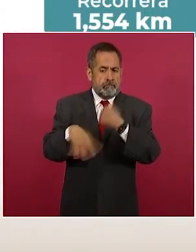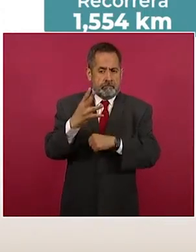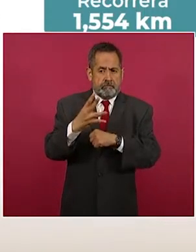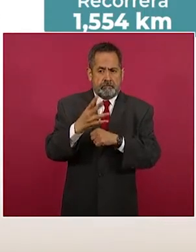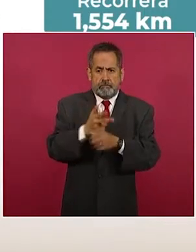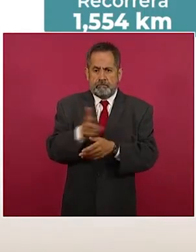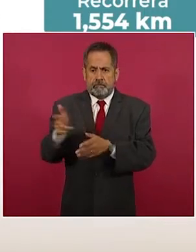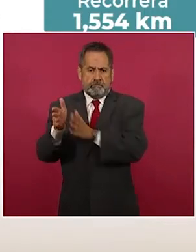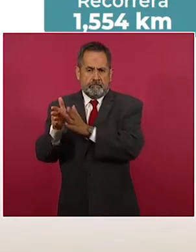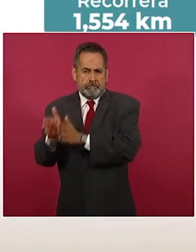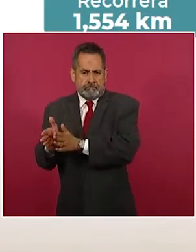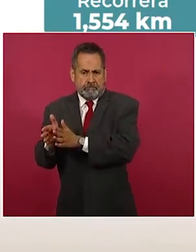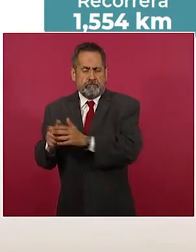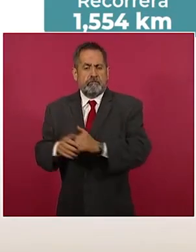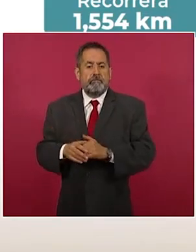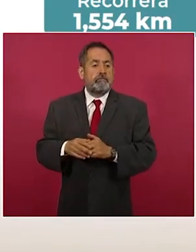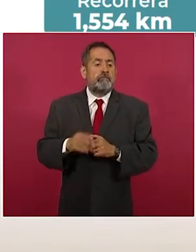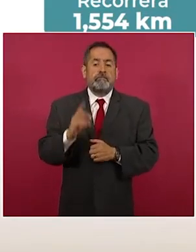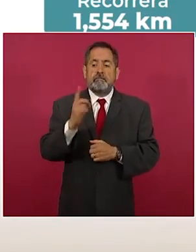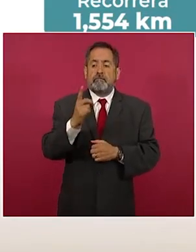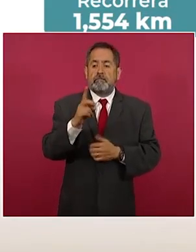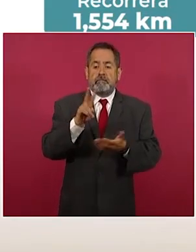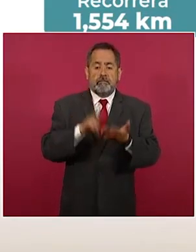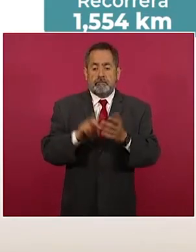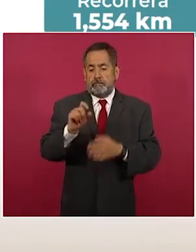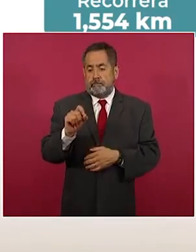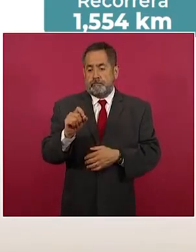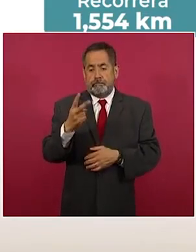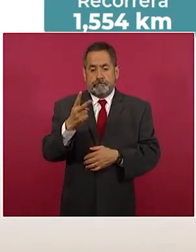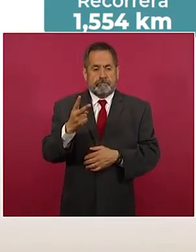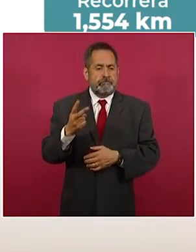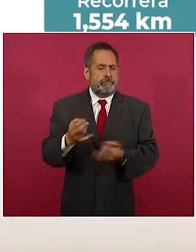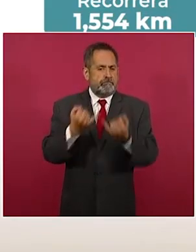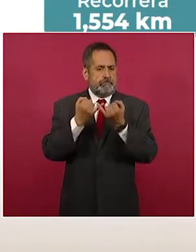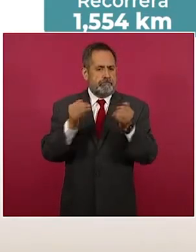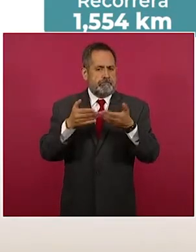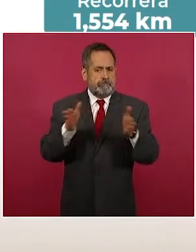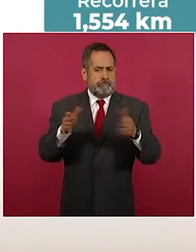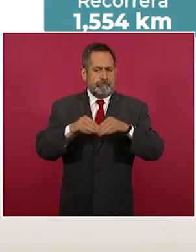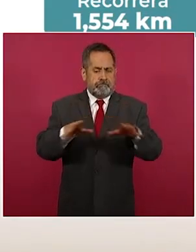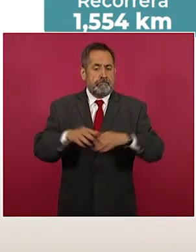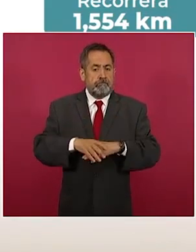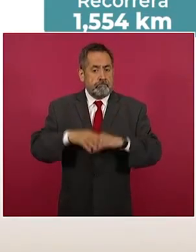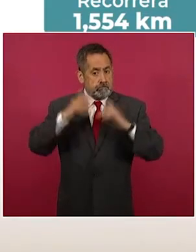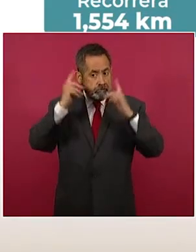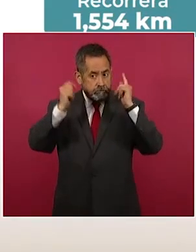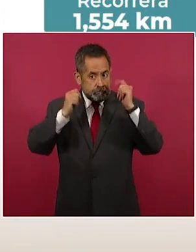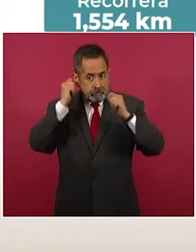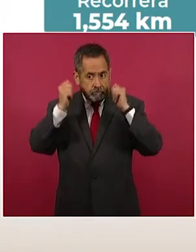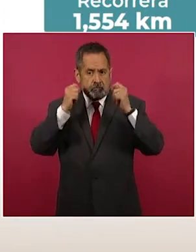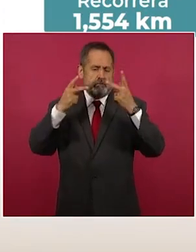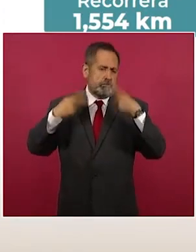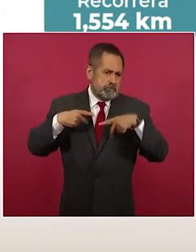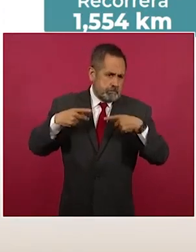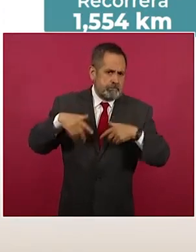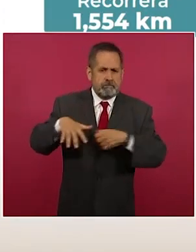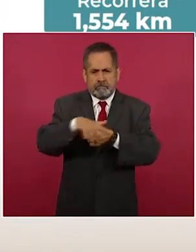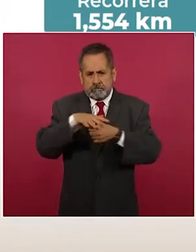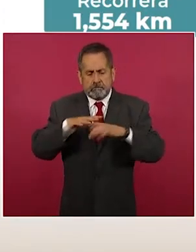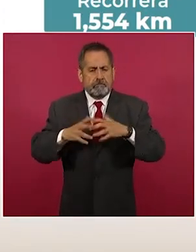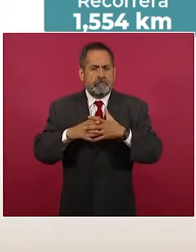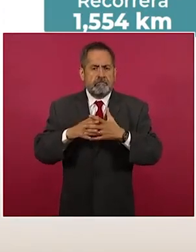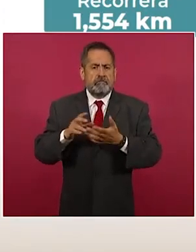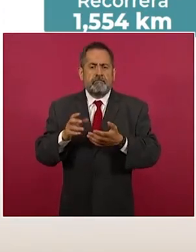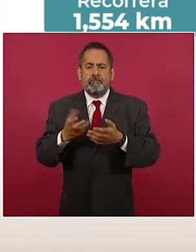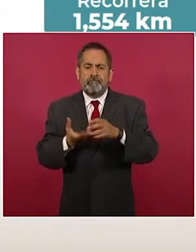será inaugurada en diciembre del 2023. El servicio para turistas, pasajeros locales y cargas se